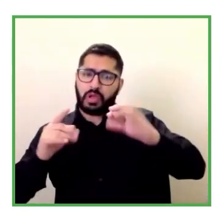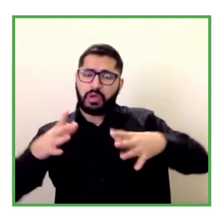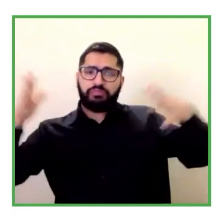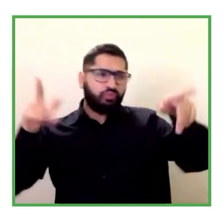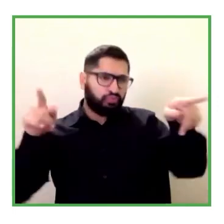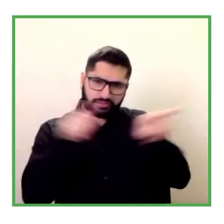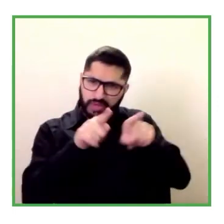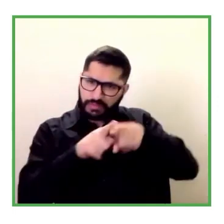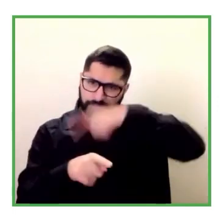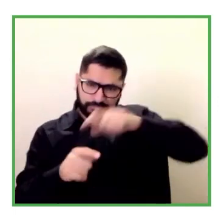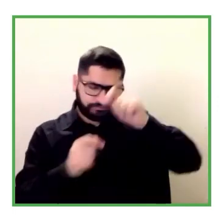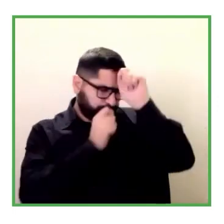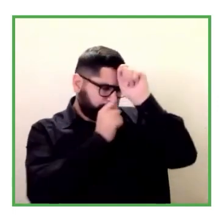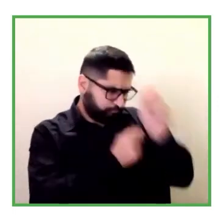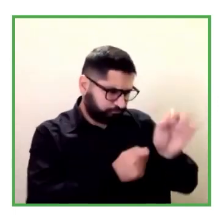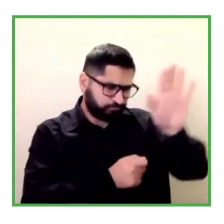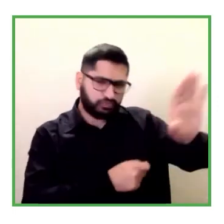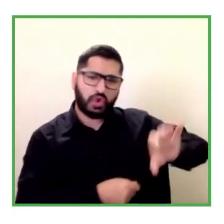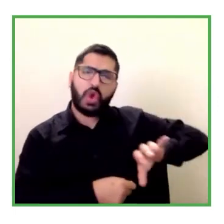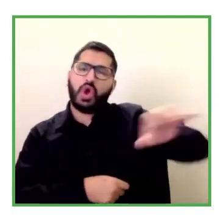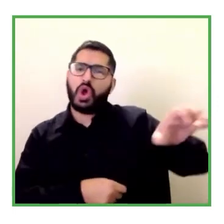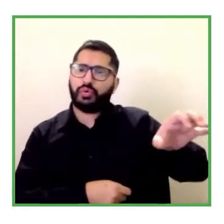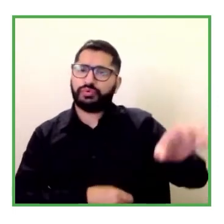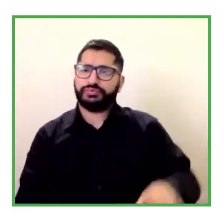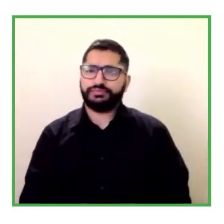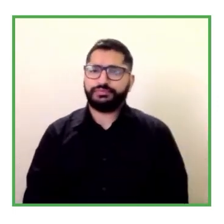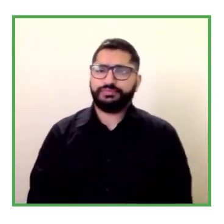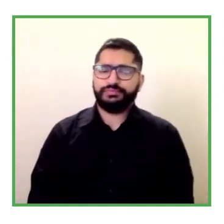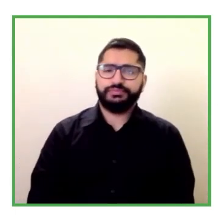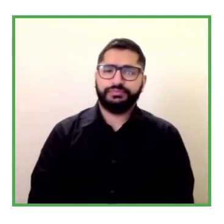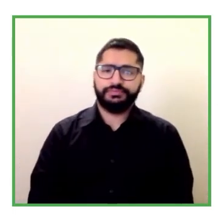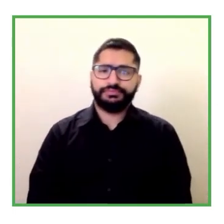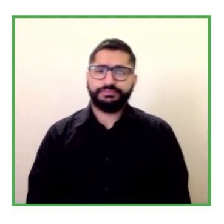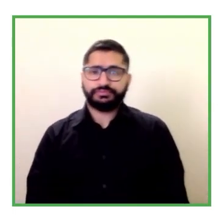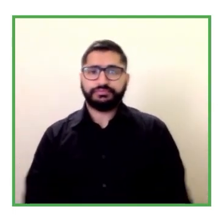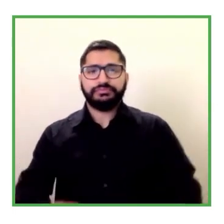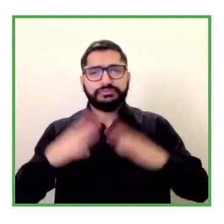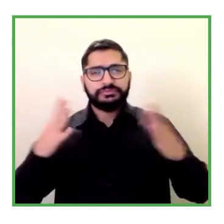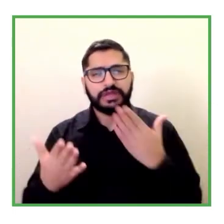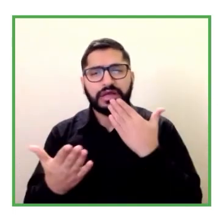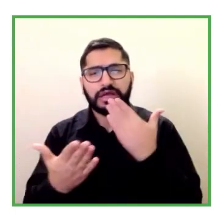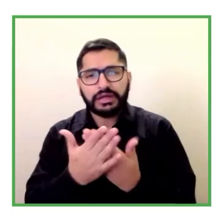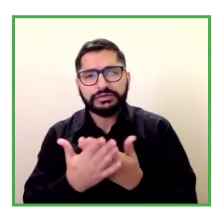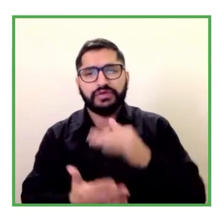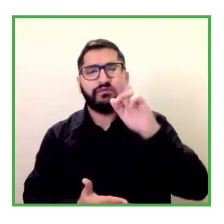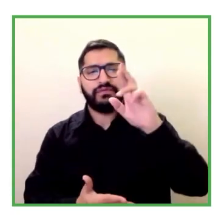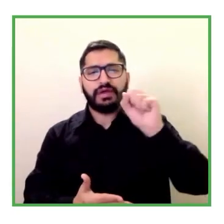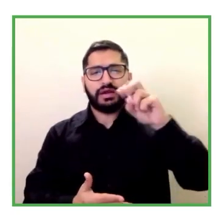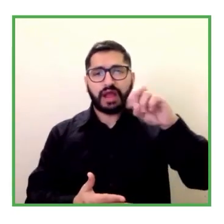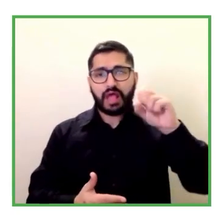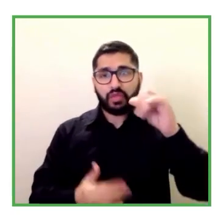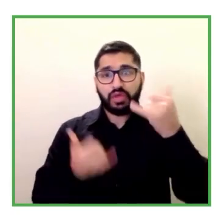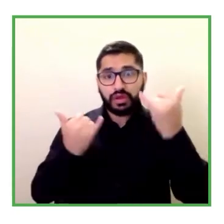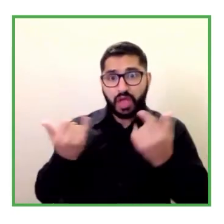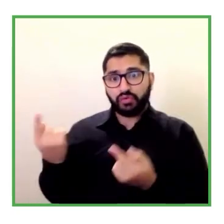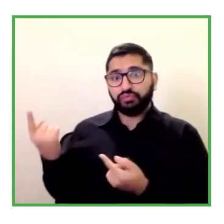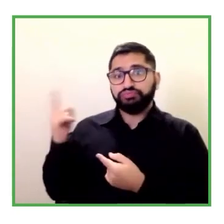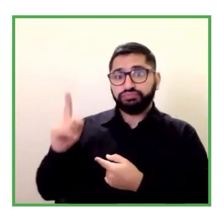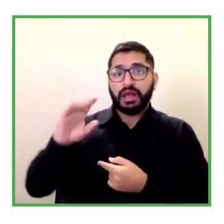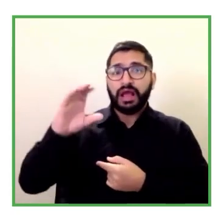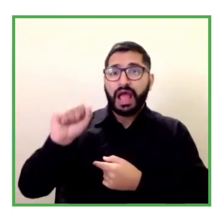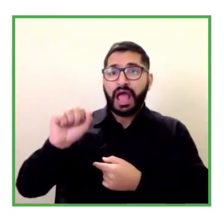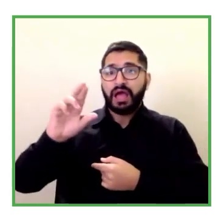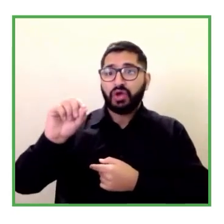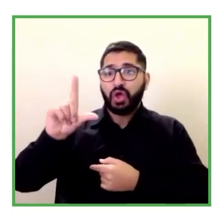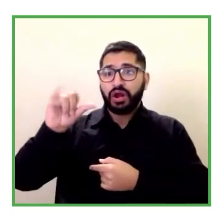Muchas gracias Fernando Continúo con Carolina Carolina Jensen yo quisiera preguntarte ¿cómo han estado implicadas las